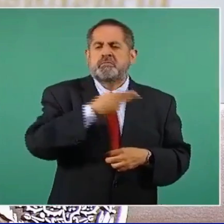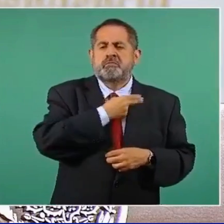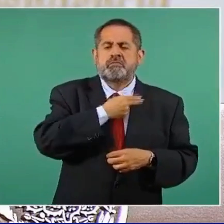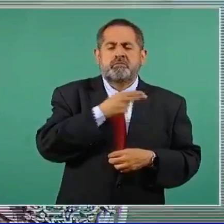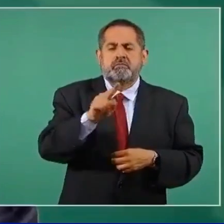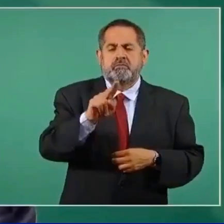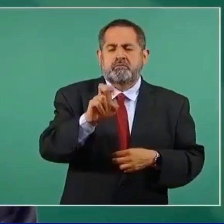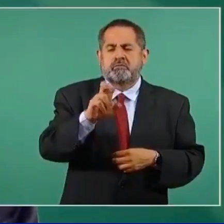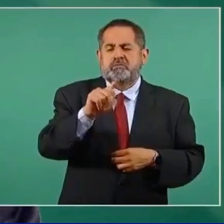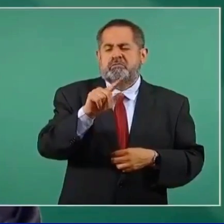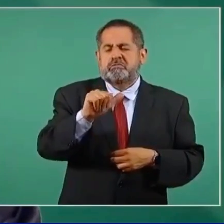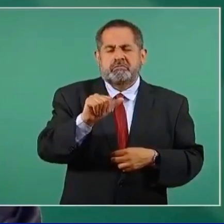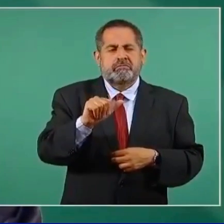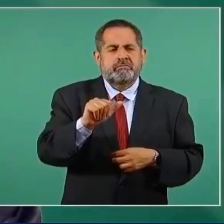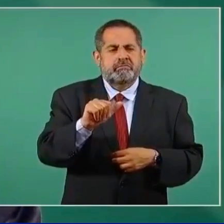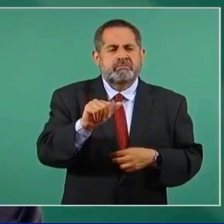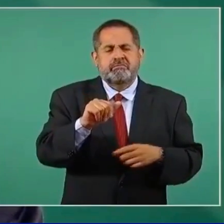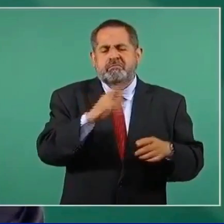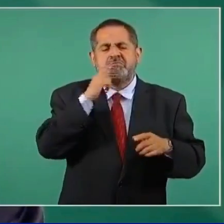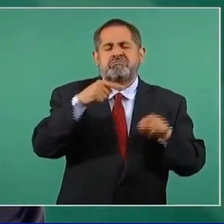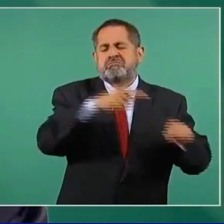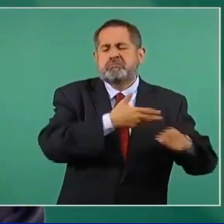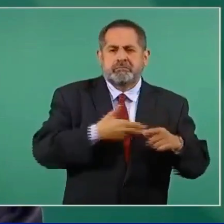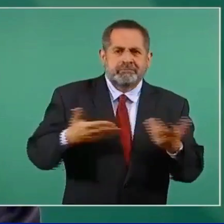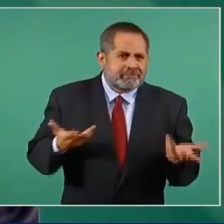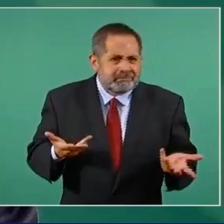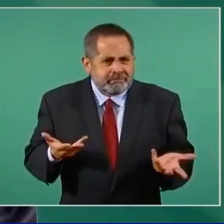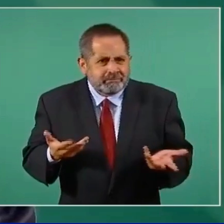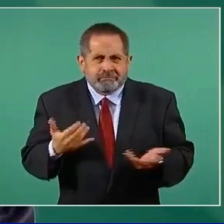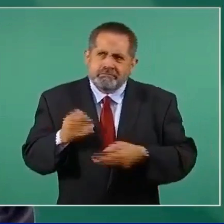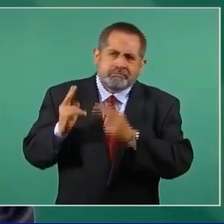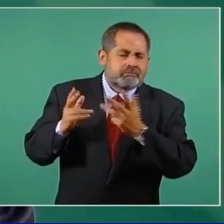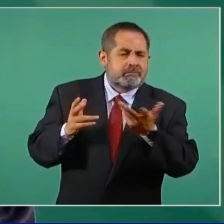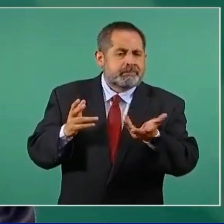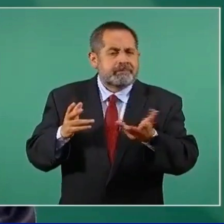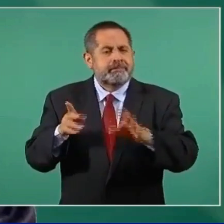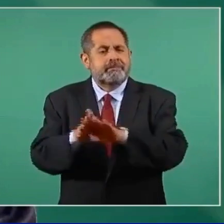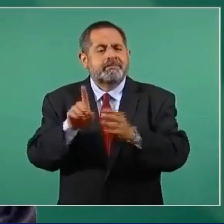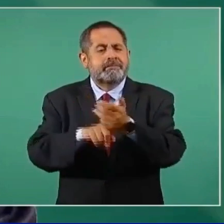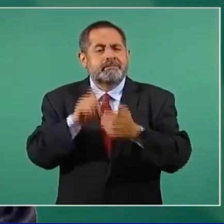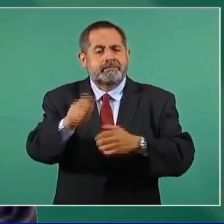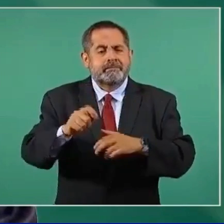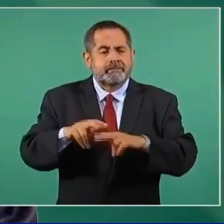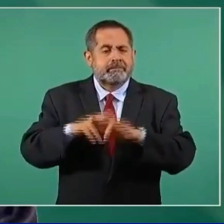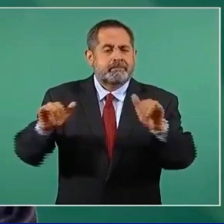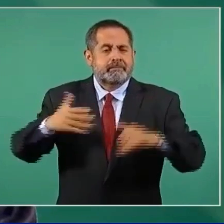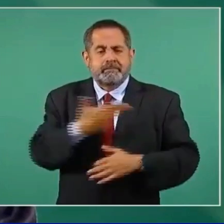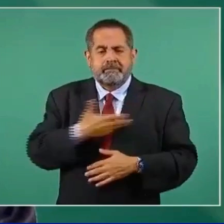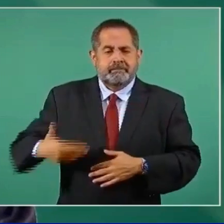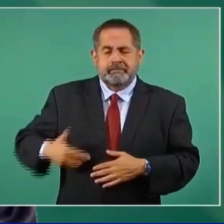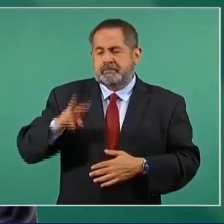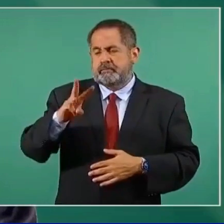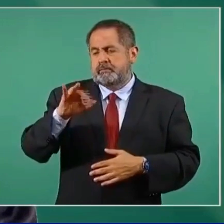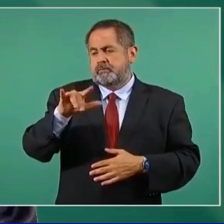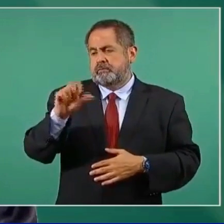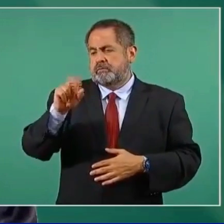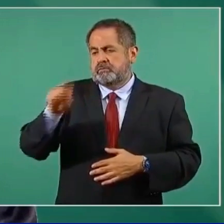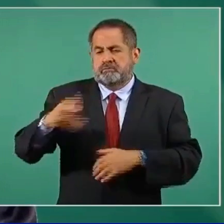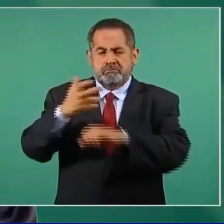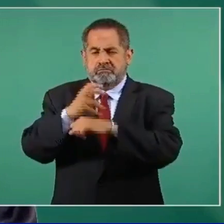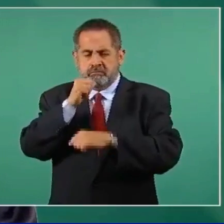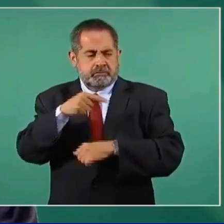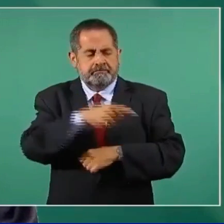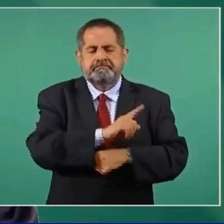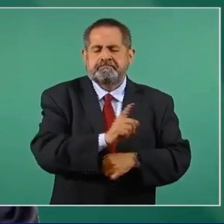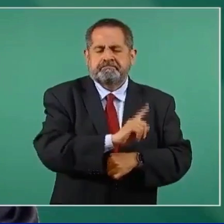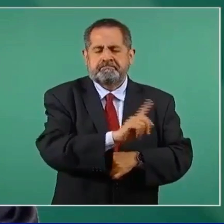cosa que ni siquiera hizo el presidente Wilson de Estados